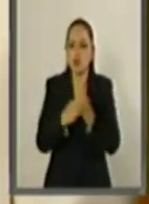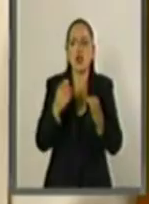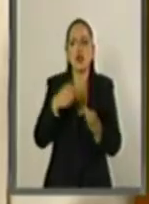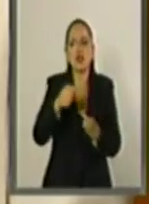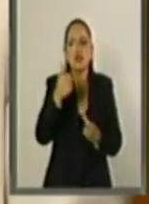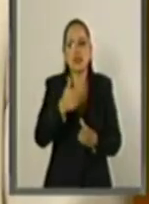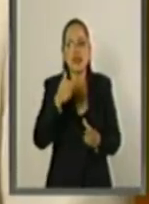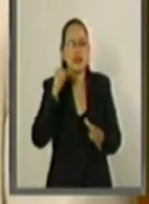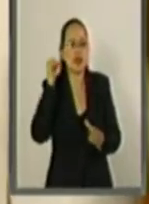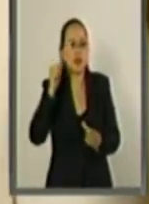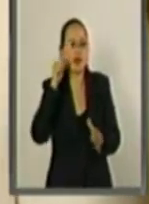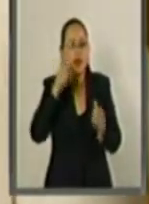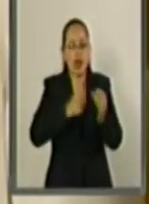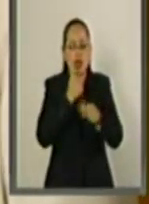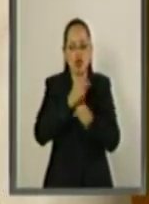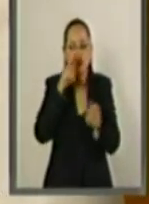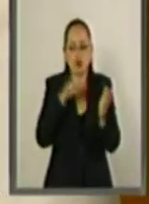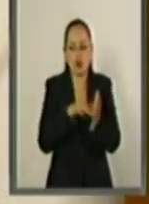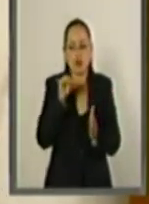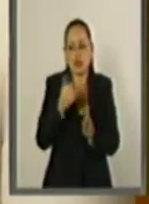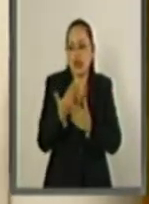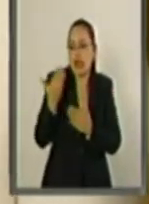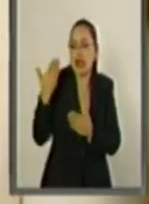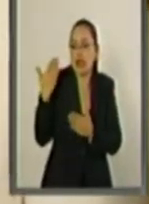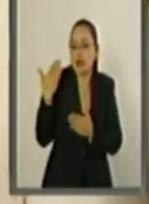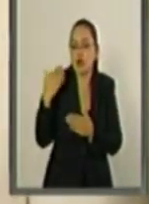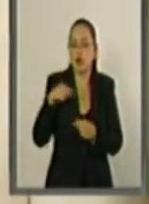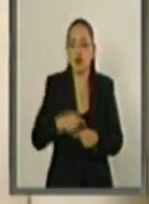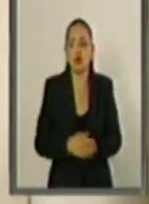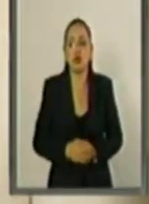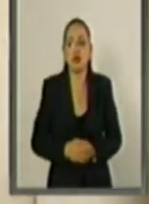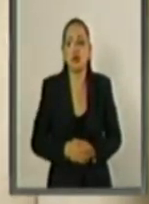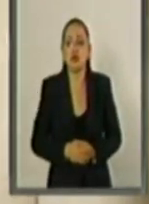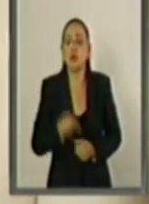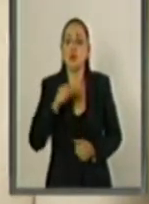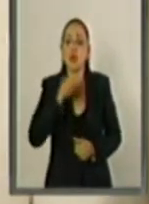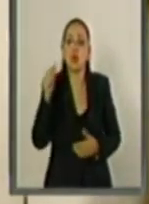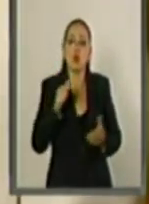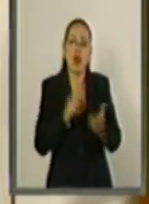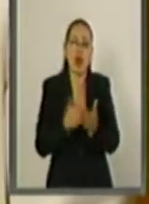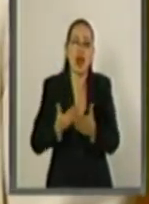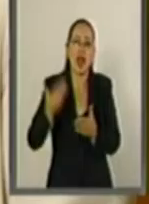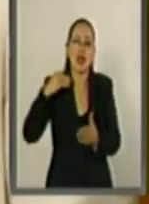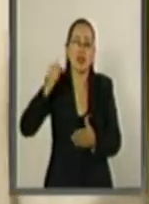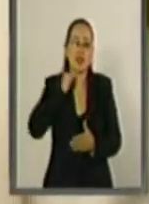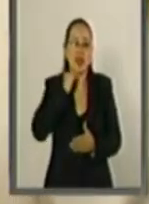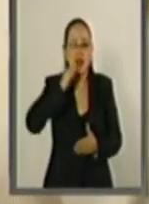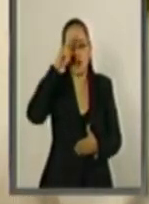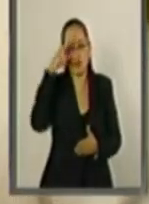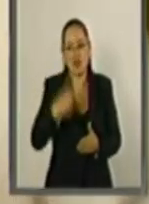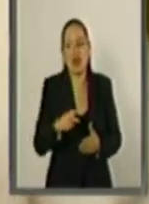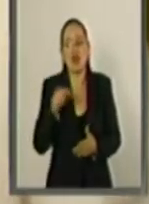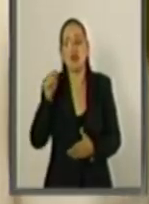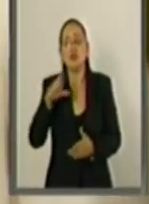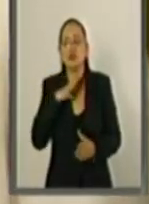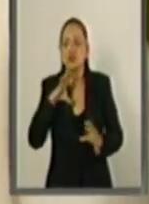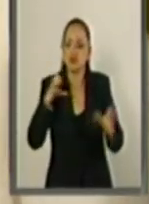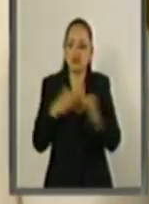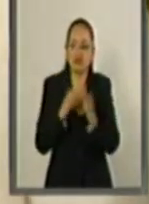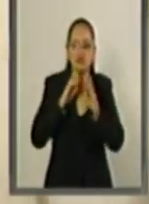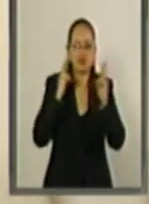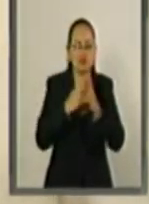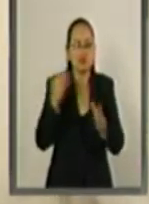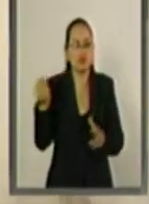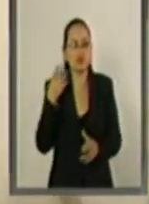abril del año 2016, es decir, hace poco, en la antigua sede del Senado de la República. Y contamos con la